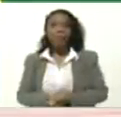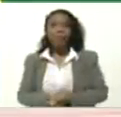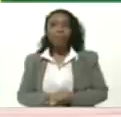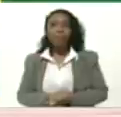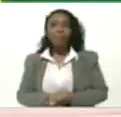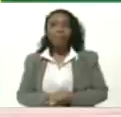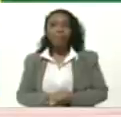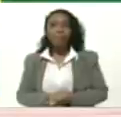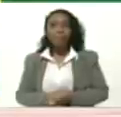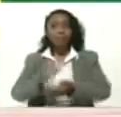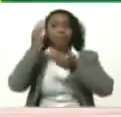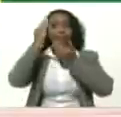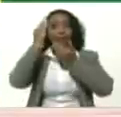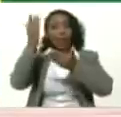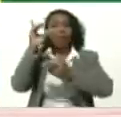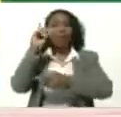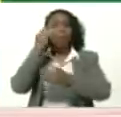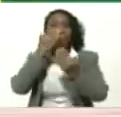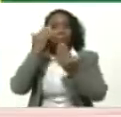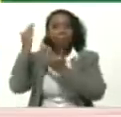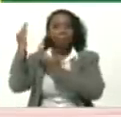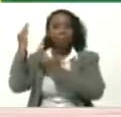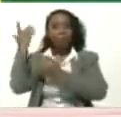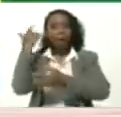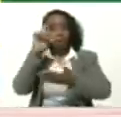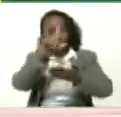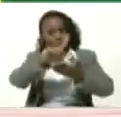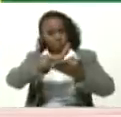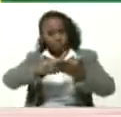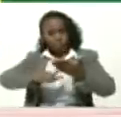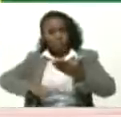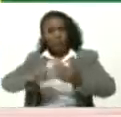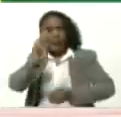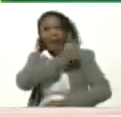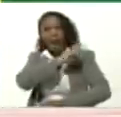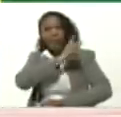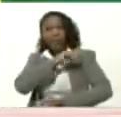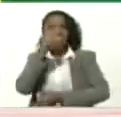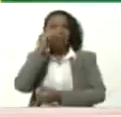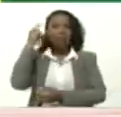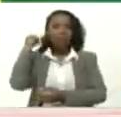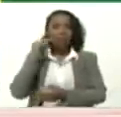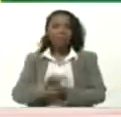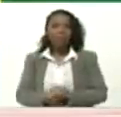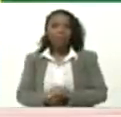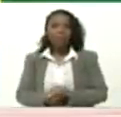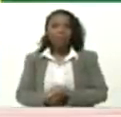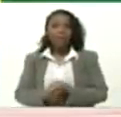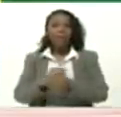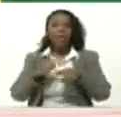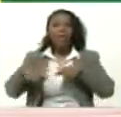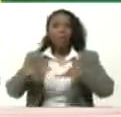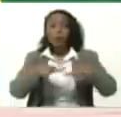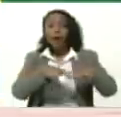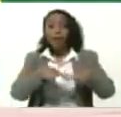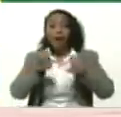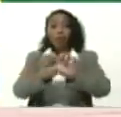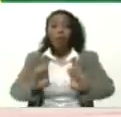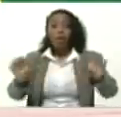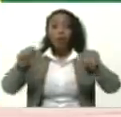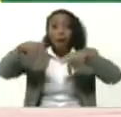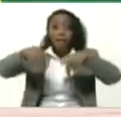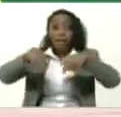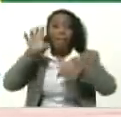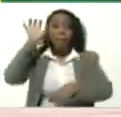Y saludar Mira aquí están Las jefas Y los jefes De las zonas educativas Del país